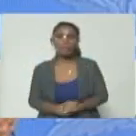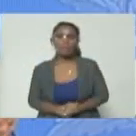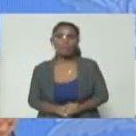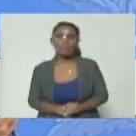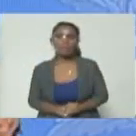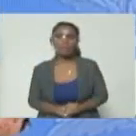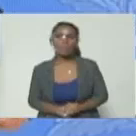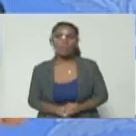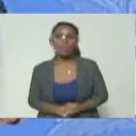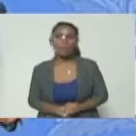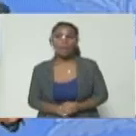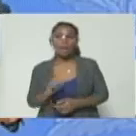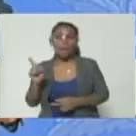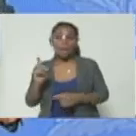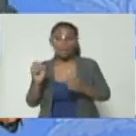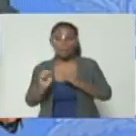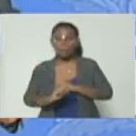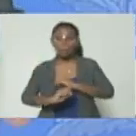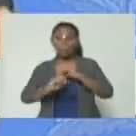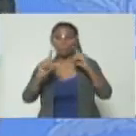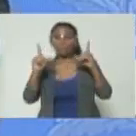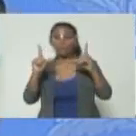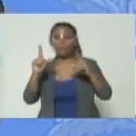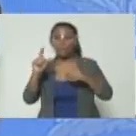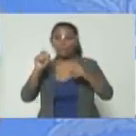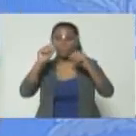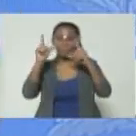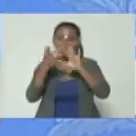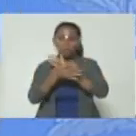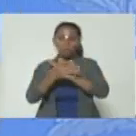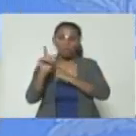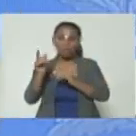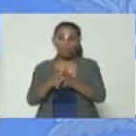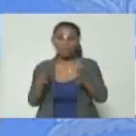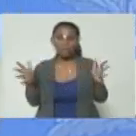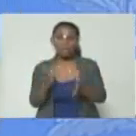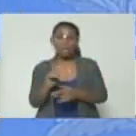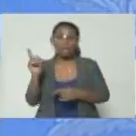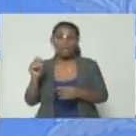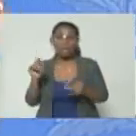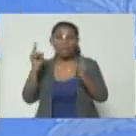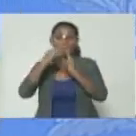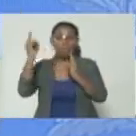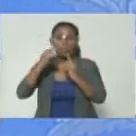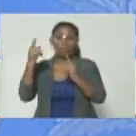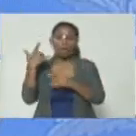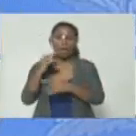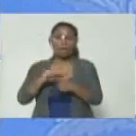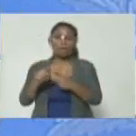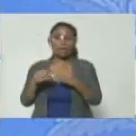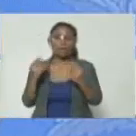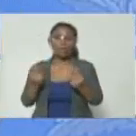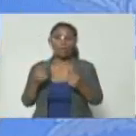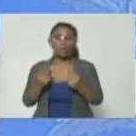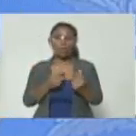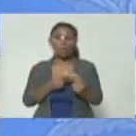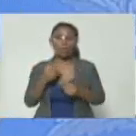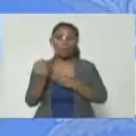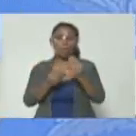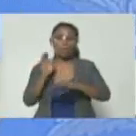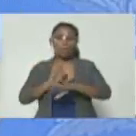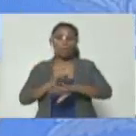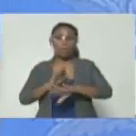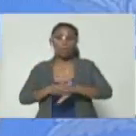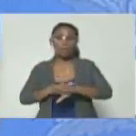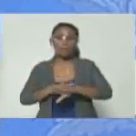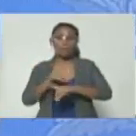va a ser una tremenda sorpresa así que desde esas ONG y desde la plataforma cripto entonces tienen activadores como es el caso de